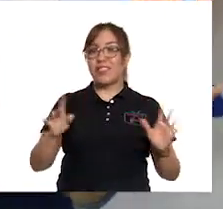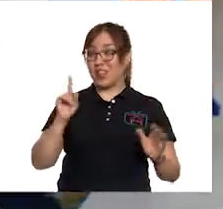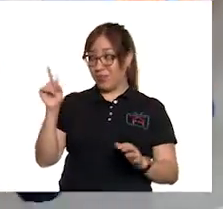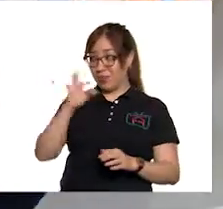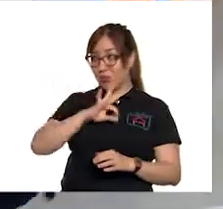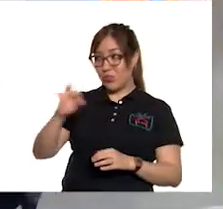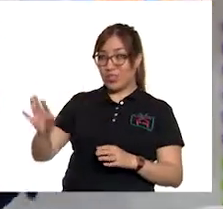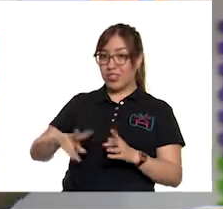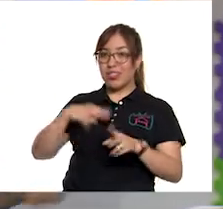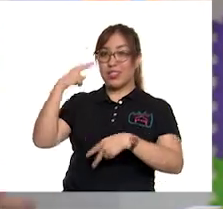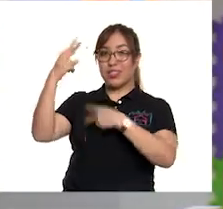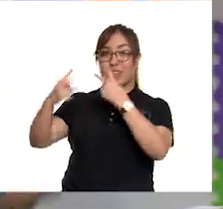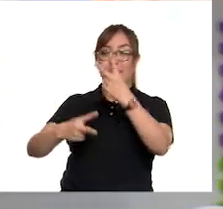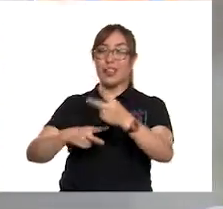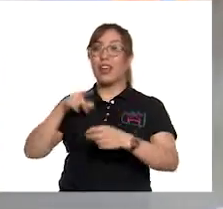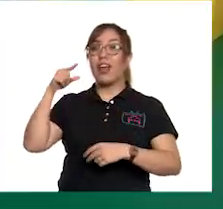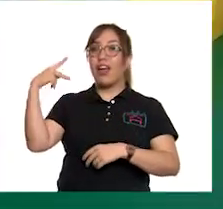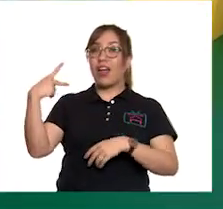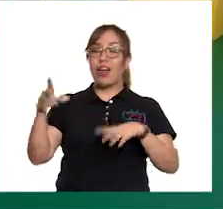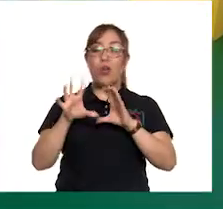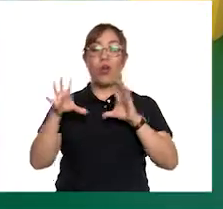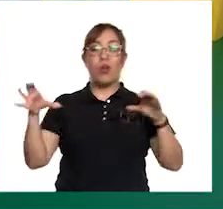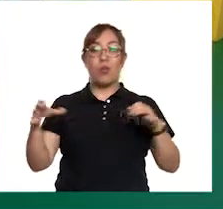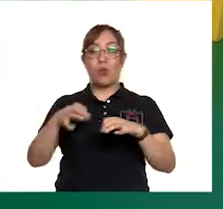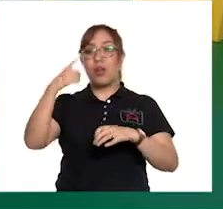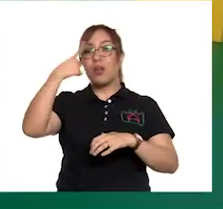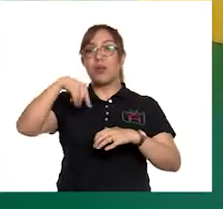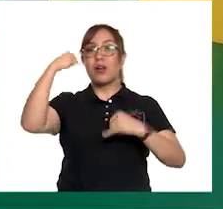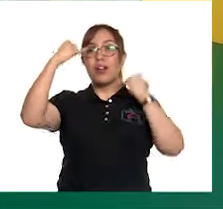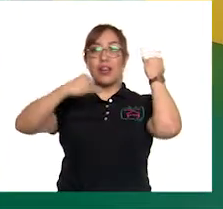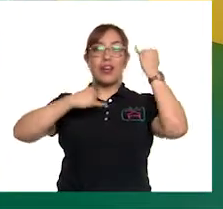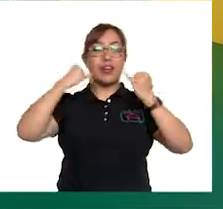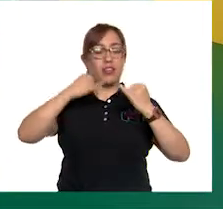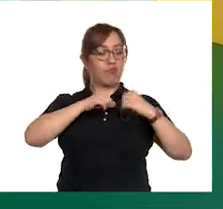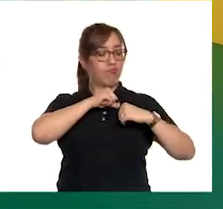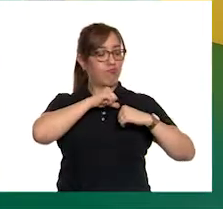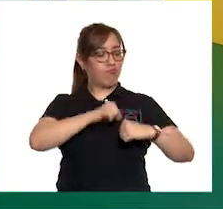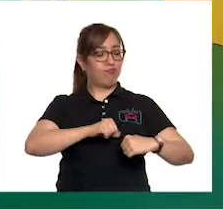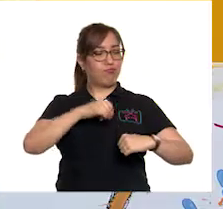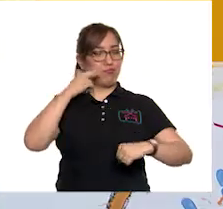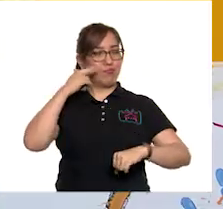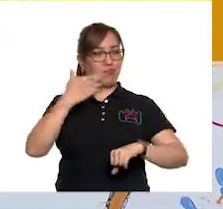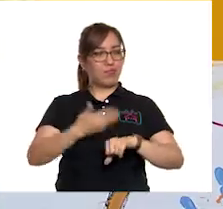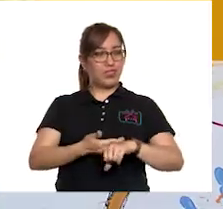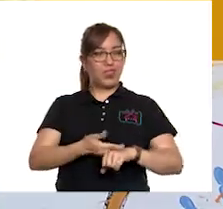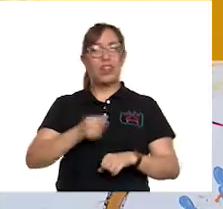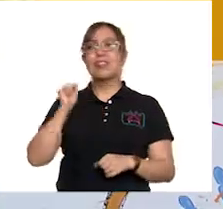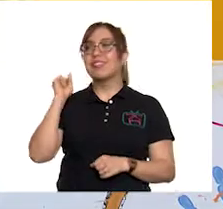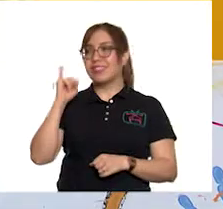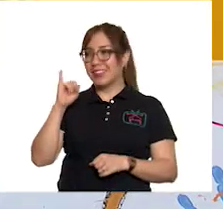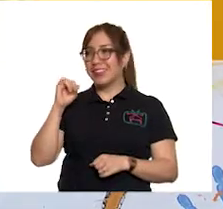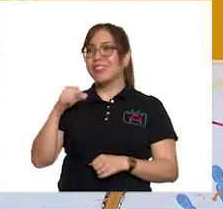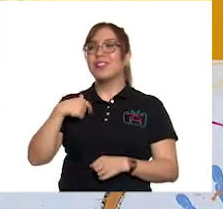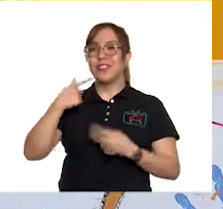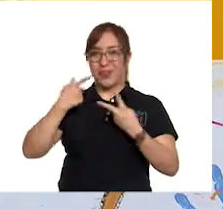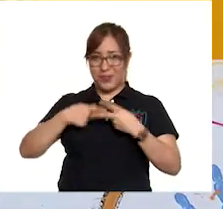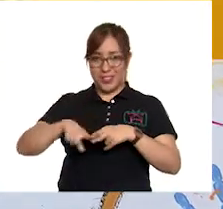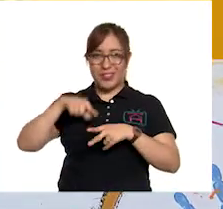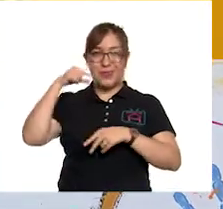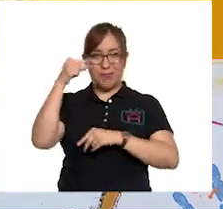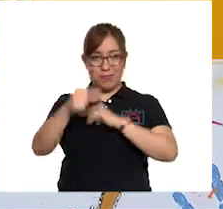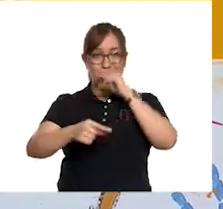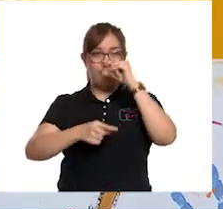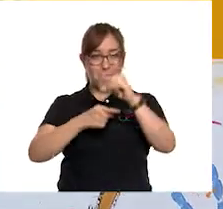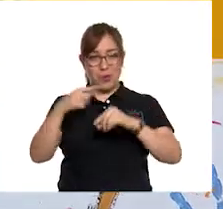comunidad y ya tienes muchas ideas como para ser el representante. Sí, voy a ponerlo todo eso en práctica empezando con mi familia.